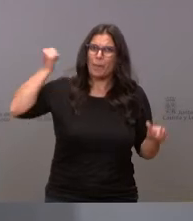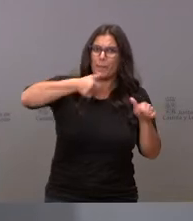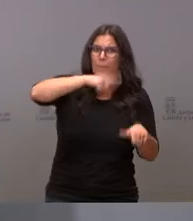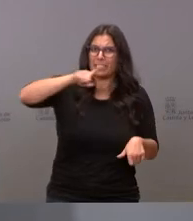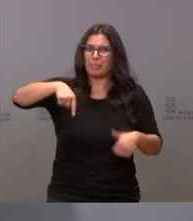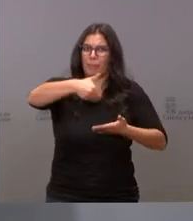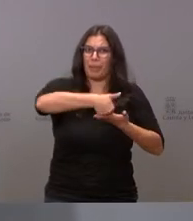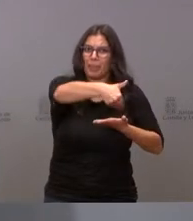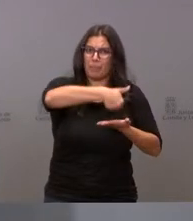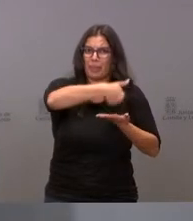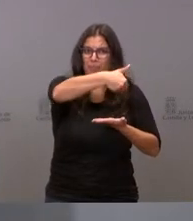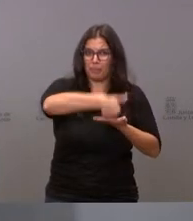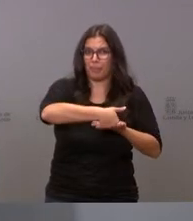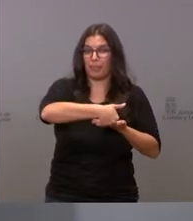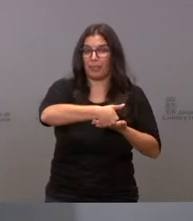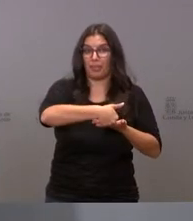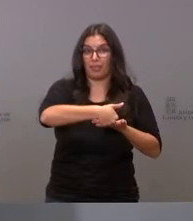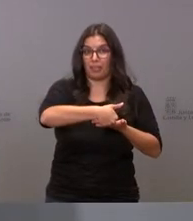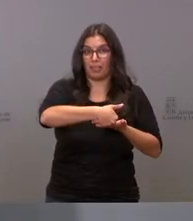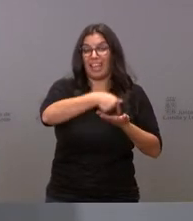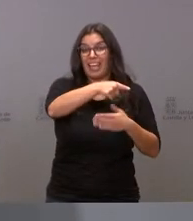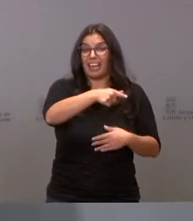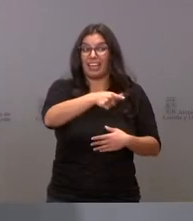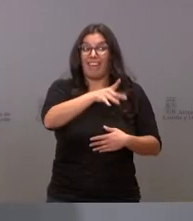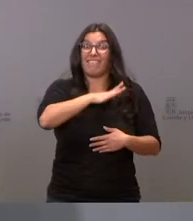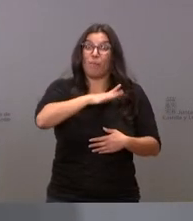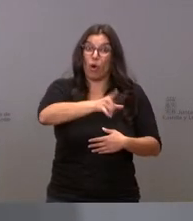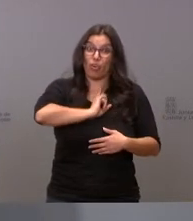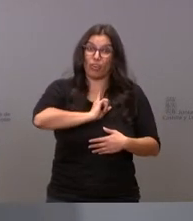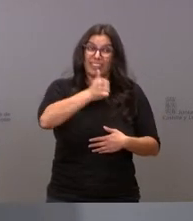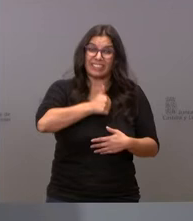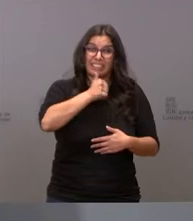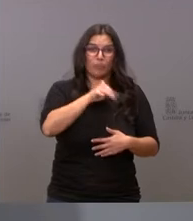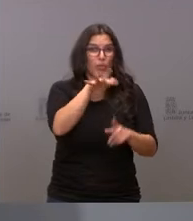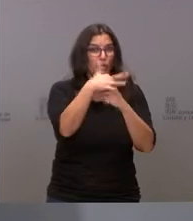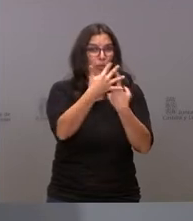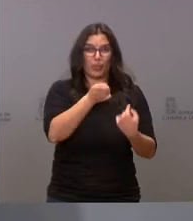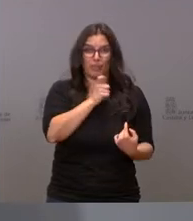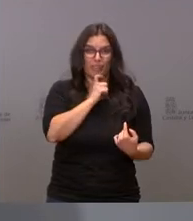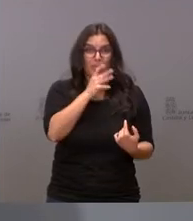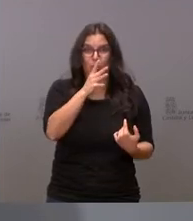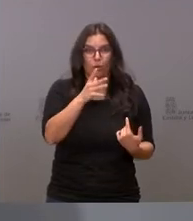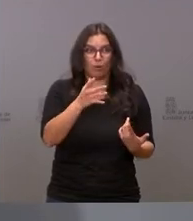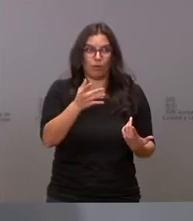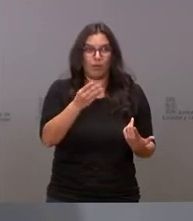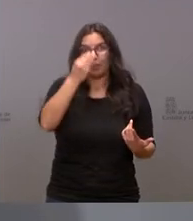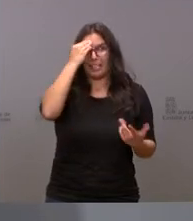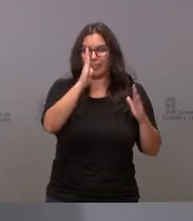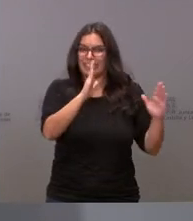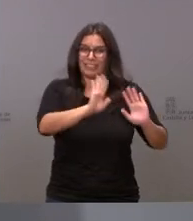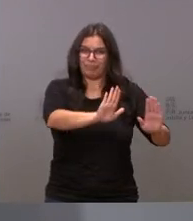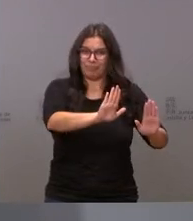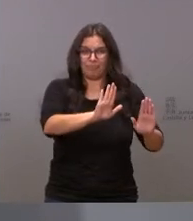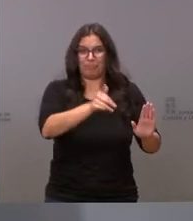solicitándoslo y nos ha hecho el favor de aguantar una situación muy difícil porque pensamos que no era el momento